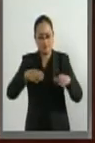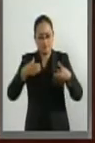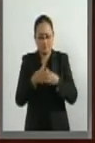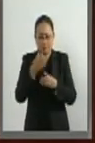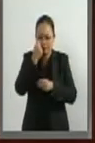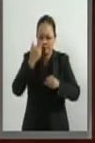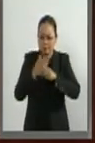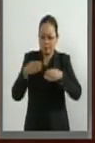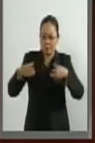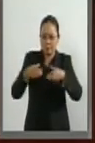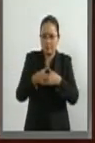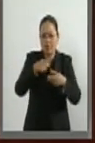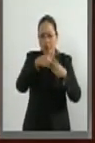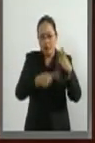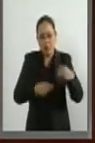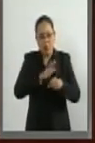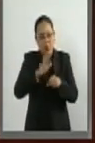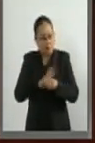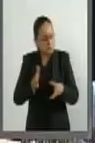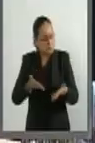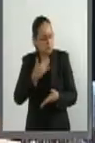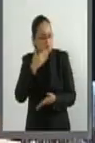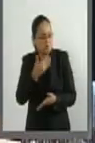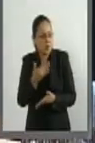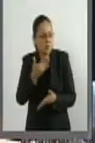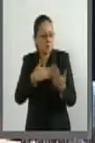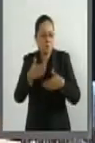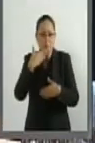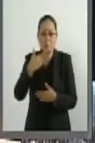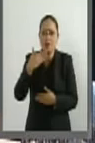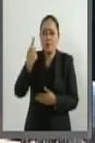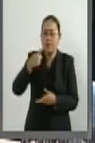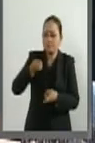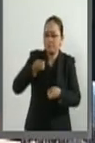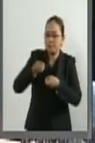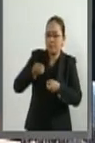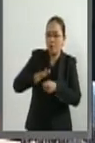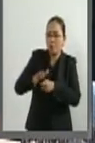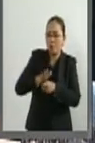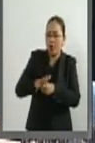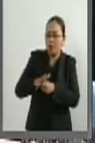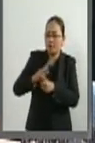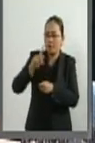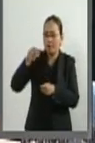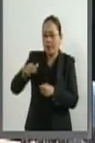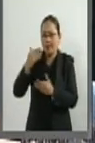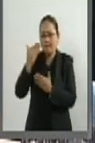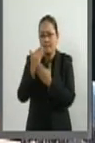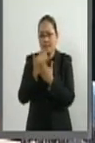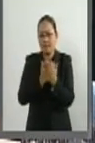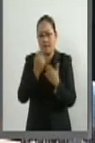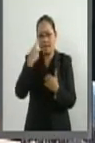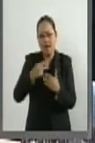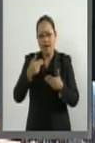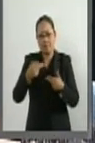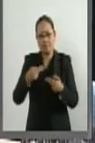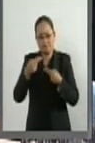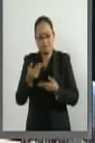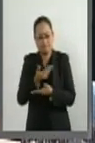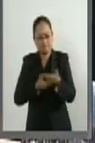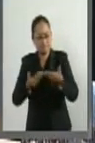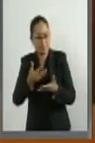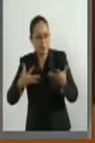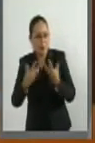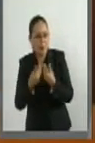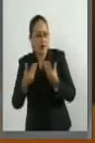de una manera proactiva para conducir una estrategia de negociación con los Estados Unidos,